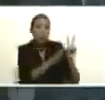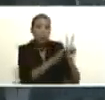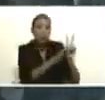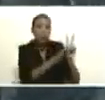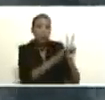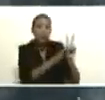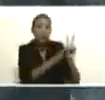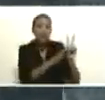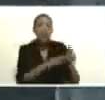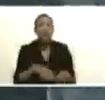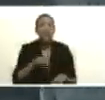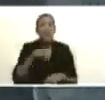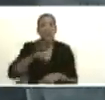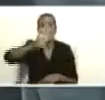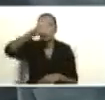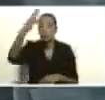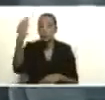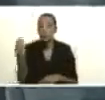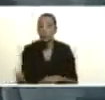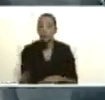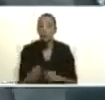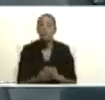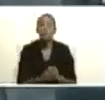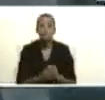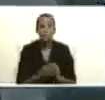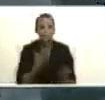República de Sudáfrica y Venezuela